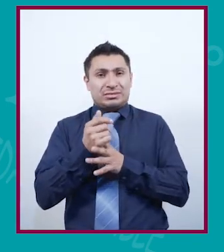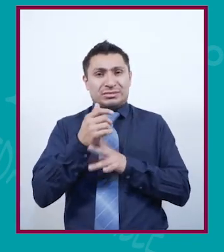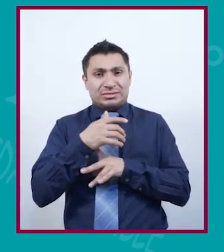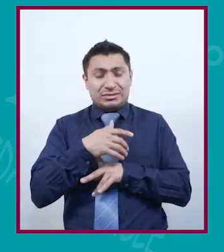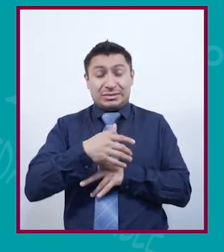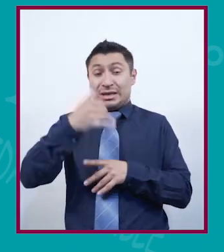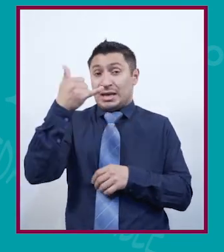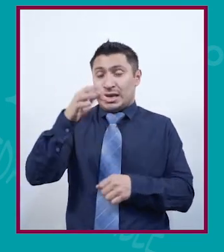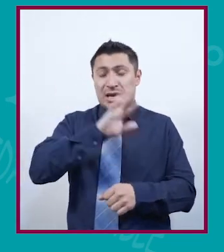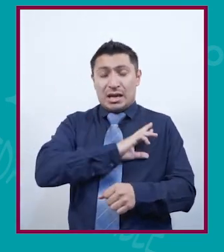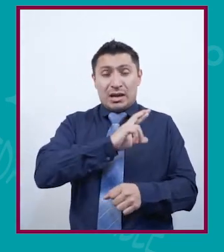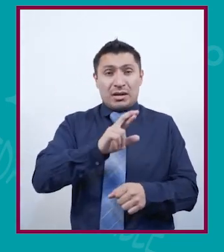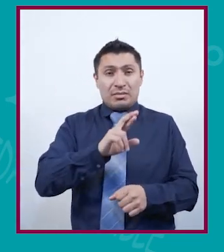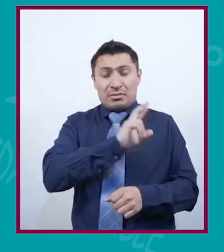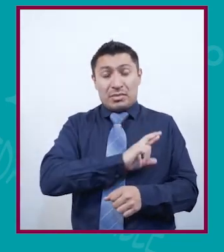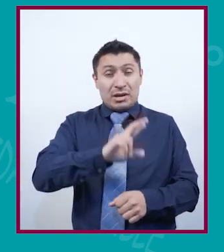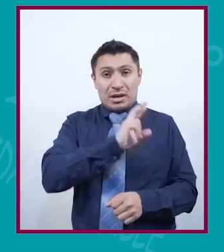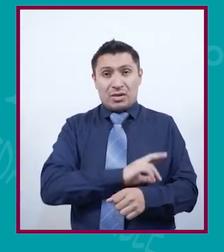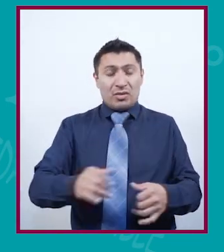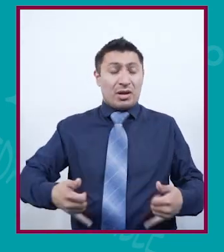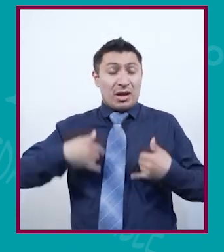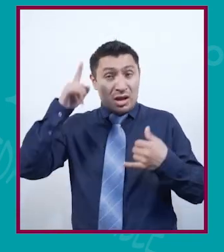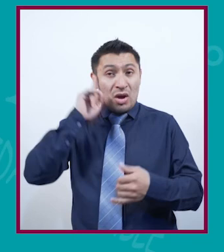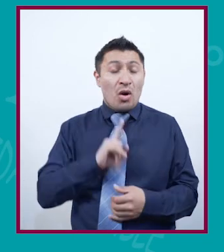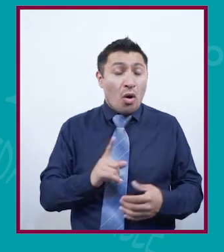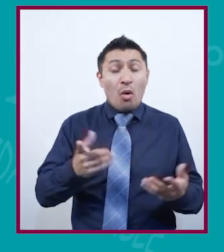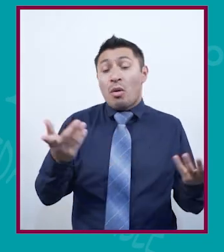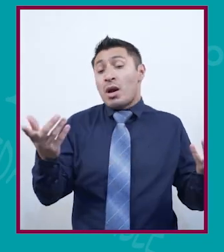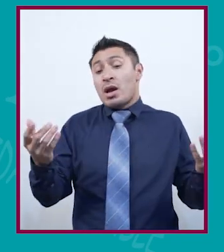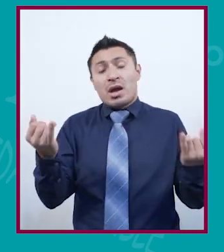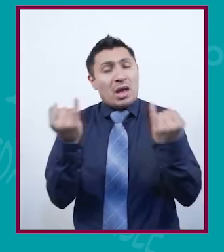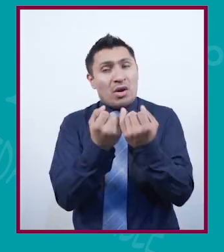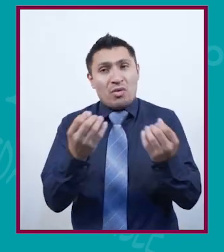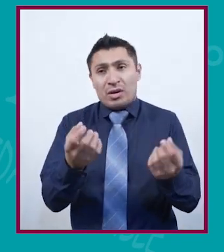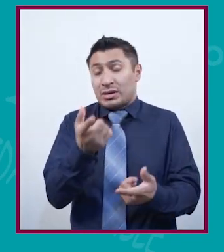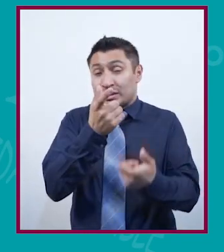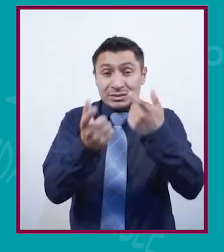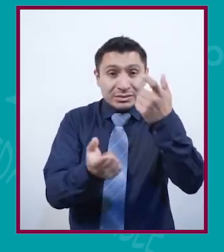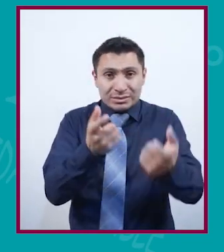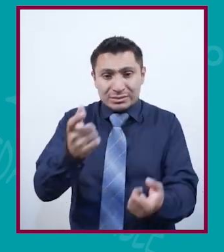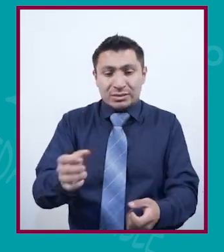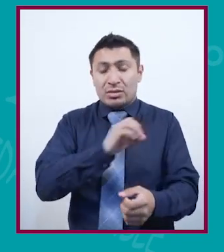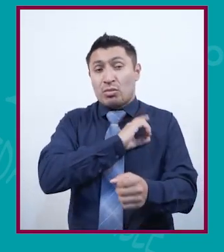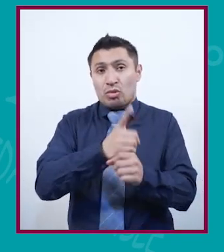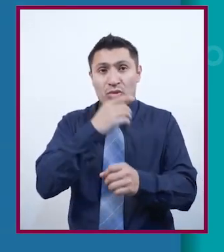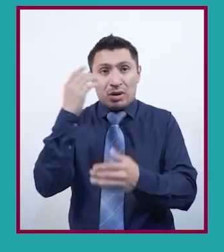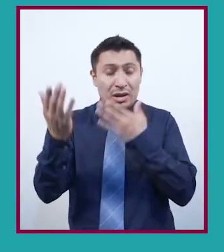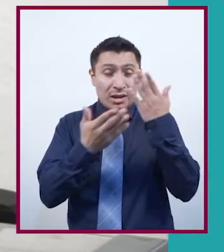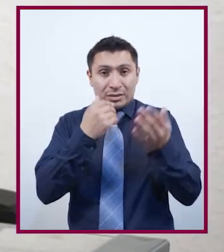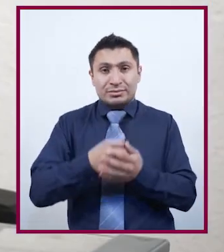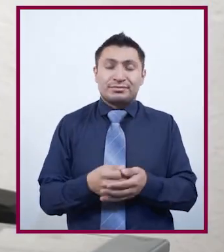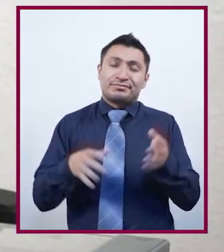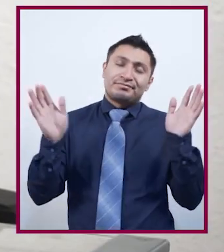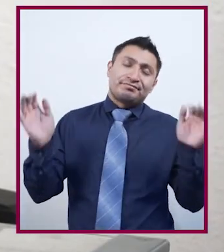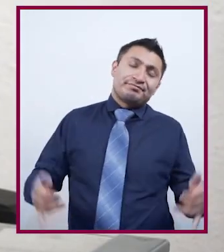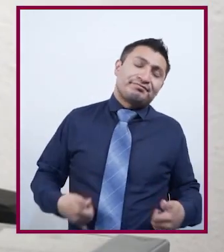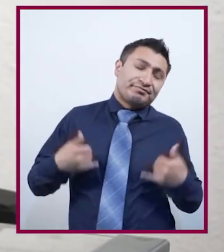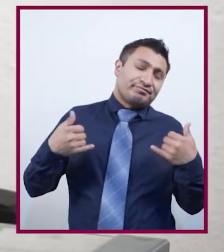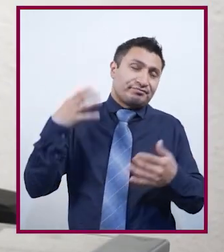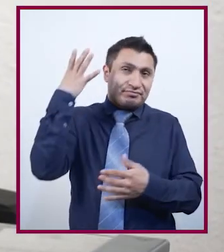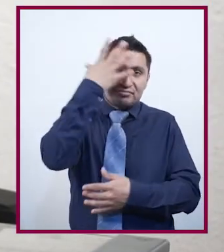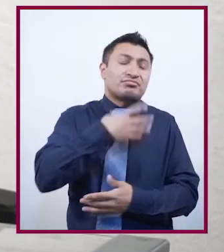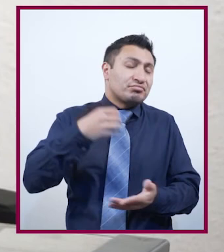particular a las jóvenes, ¿no? Una igualdad de salarios, oportunidades educativas. ¡Ay,